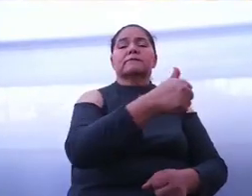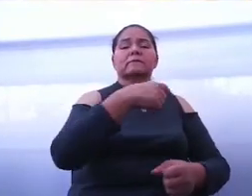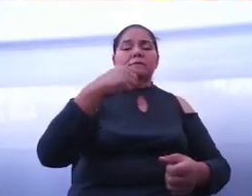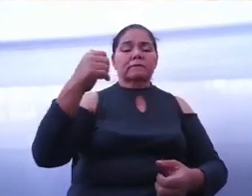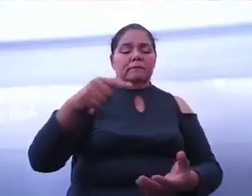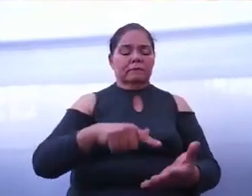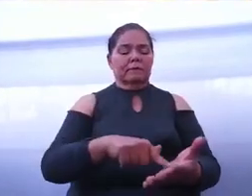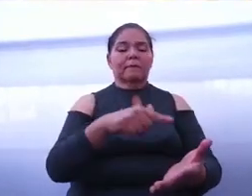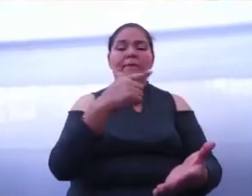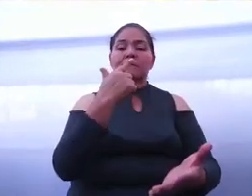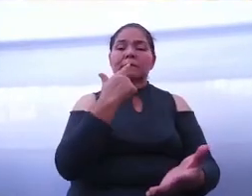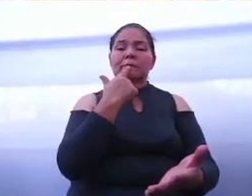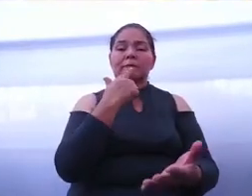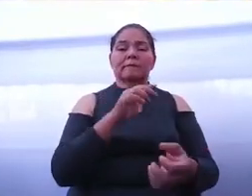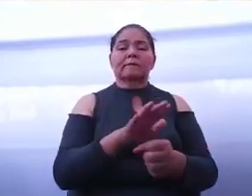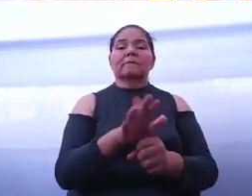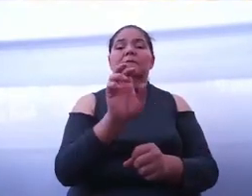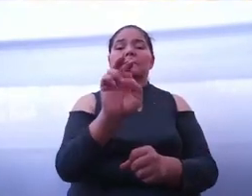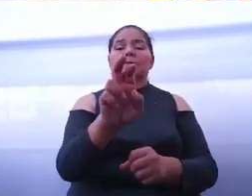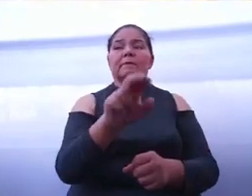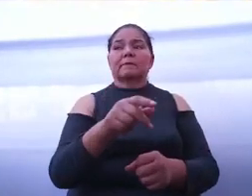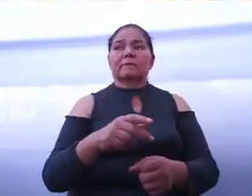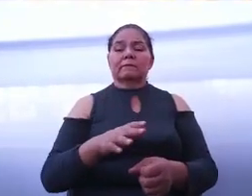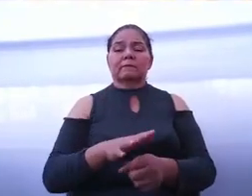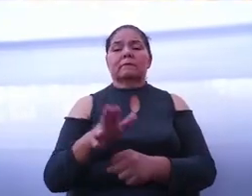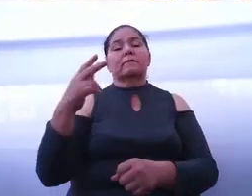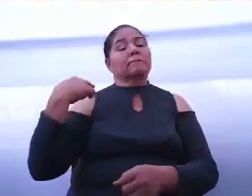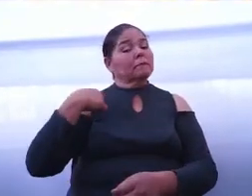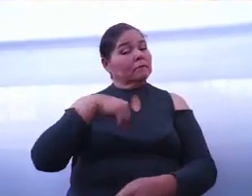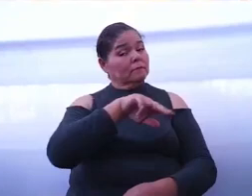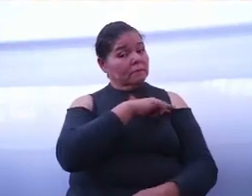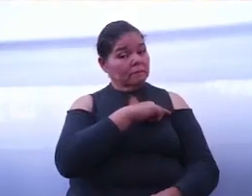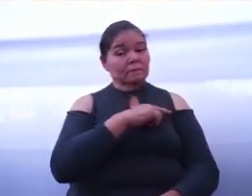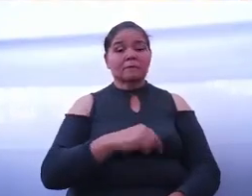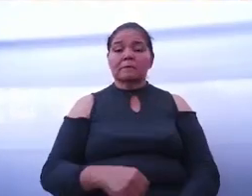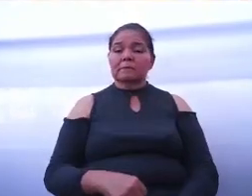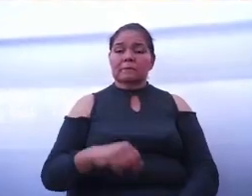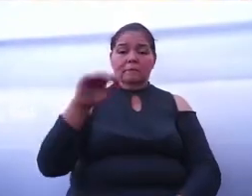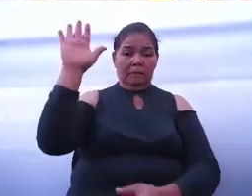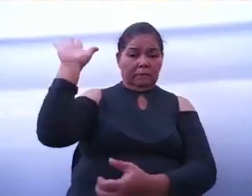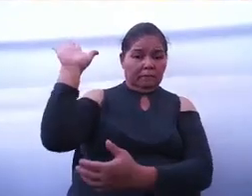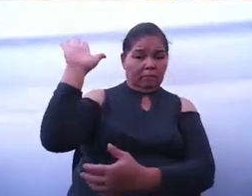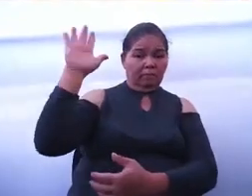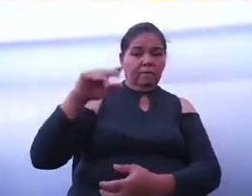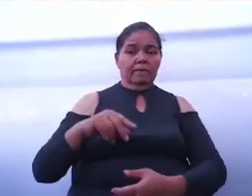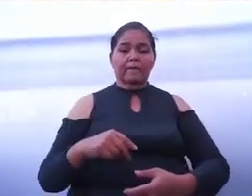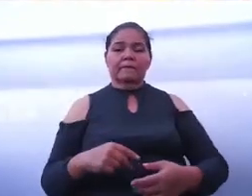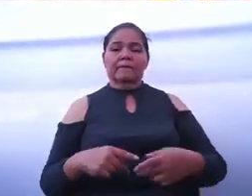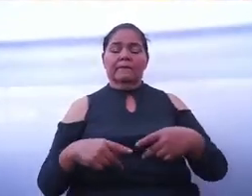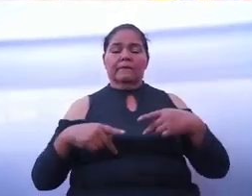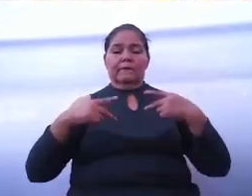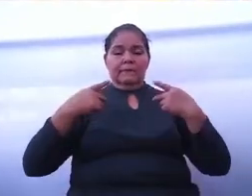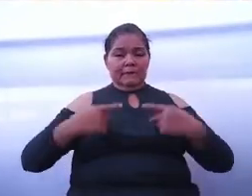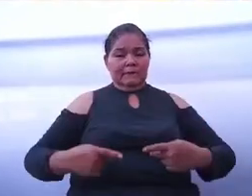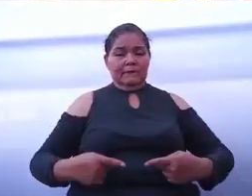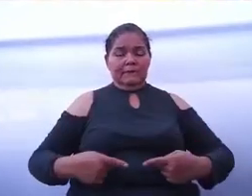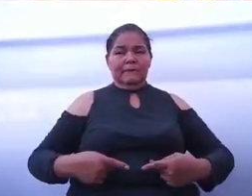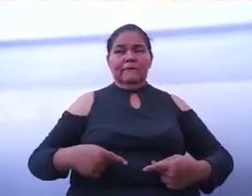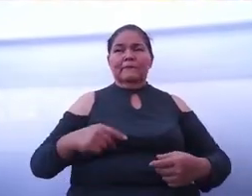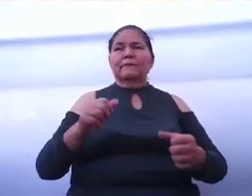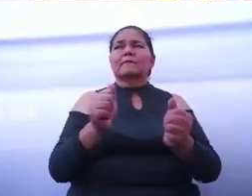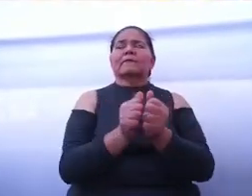Por usted y por nosotros votaron ciudadanos con la esperanza